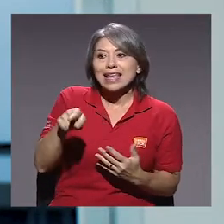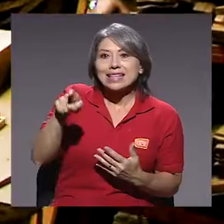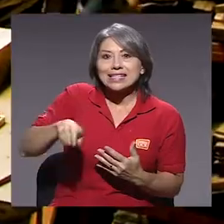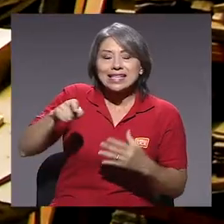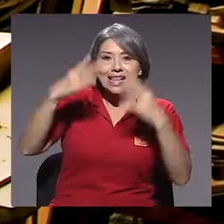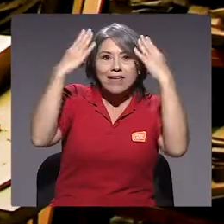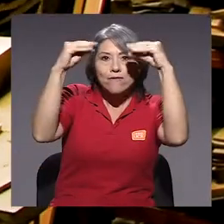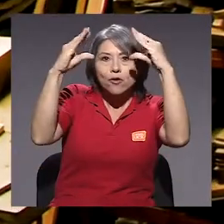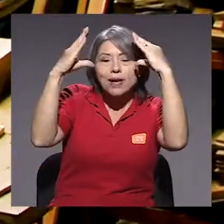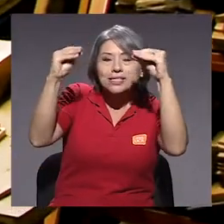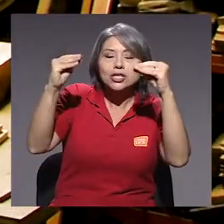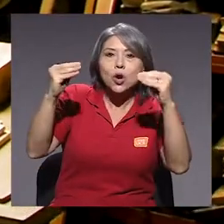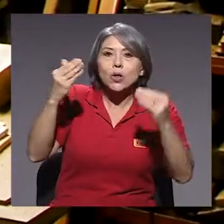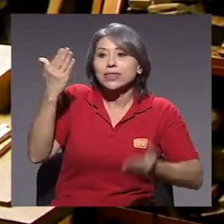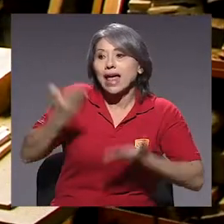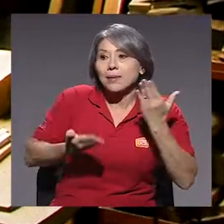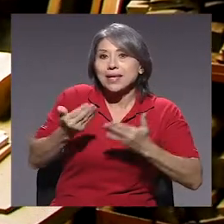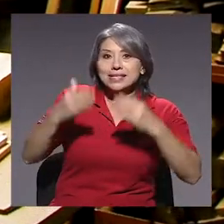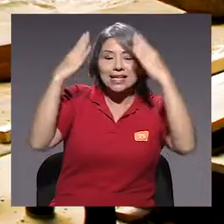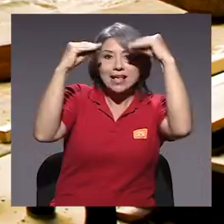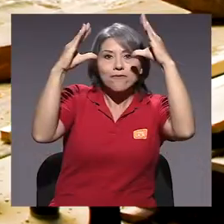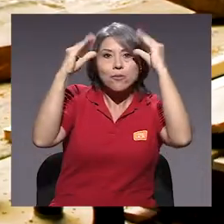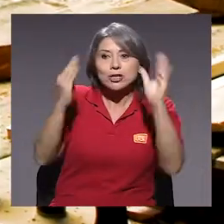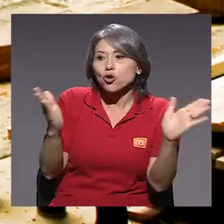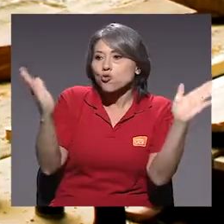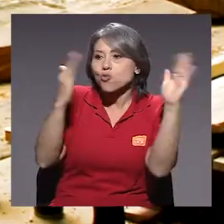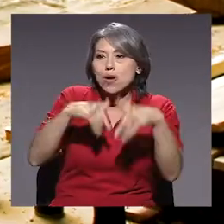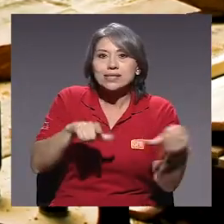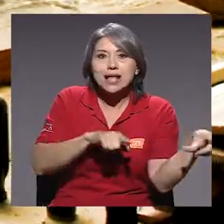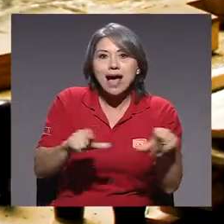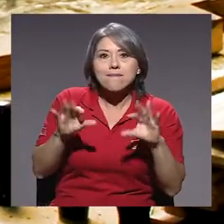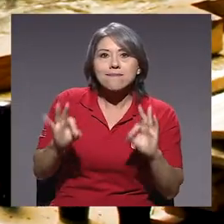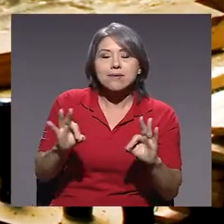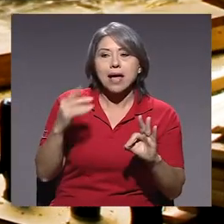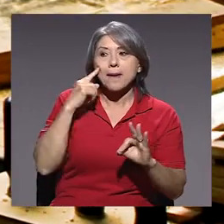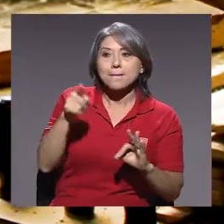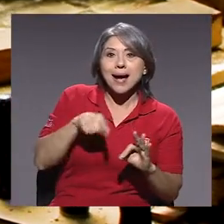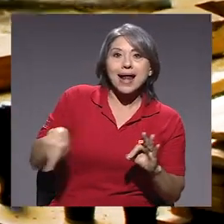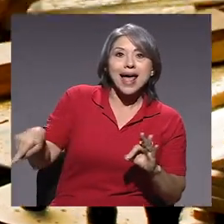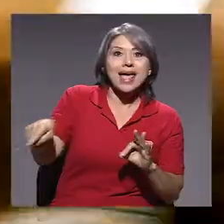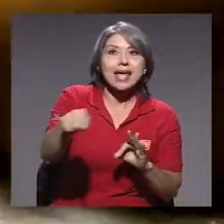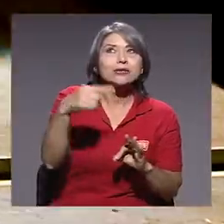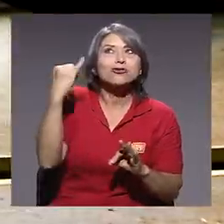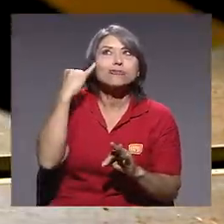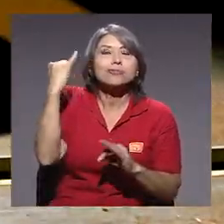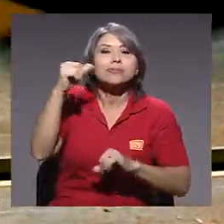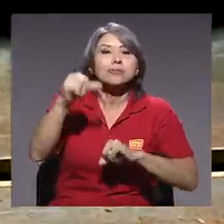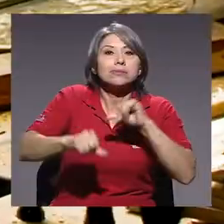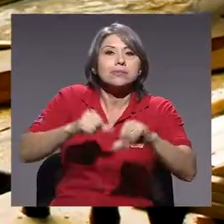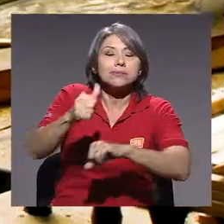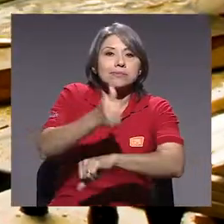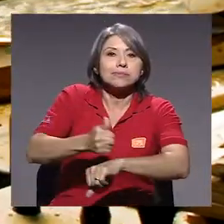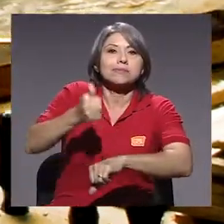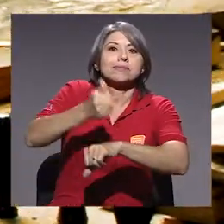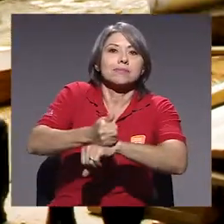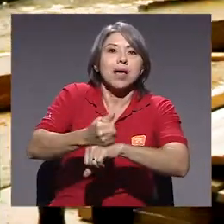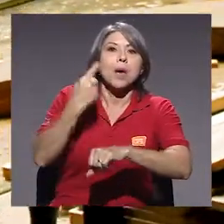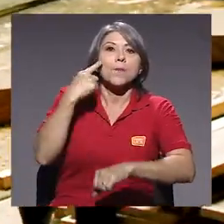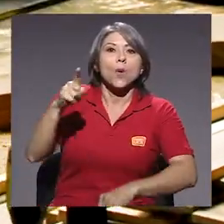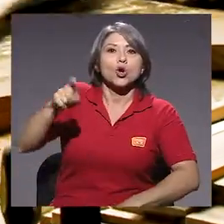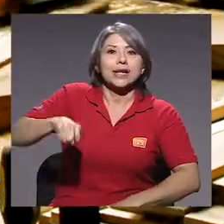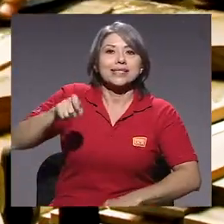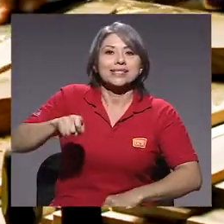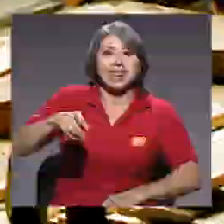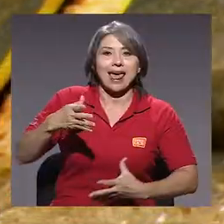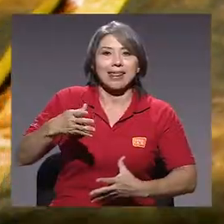es probable que no esté disponible para los emprendedores que necesitan crear una empresa